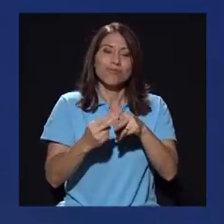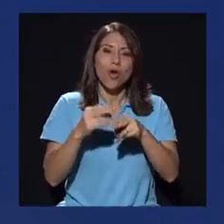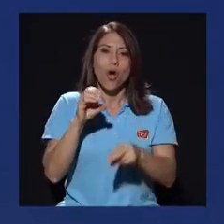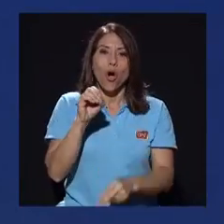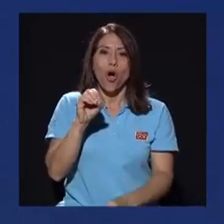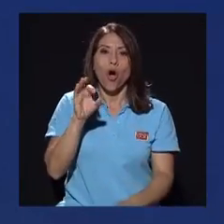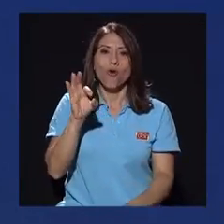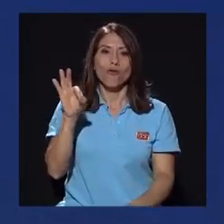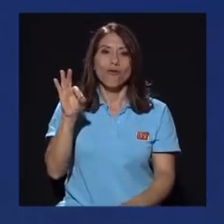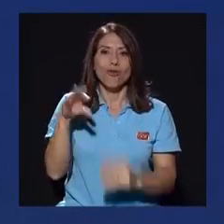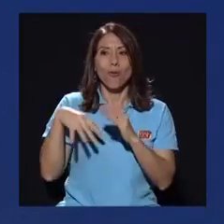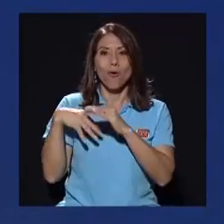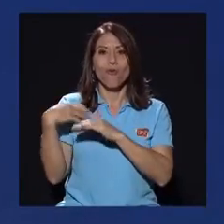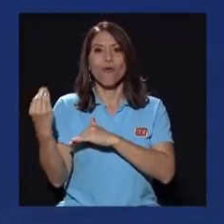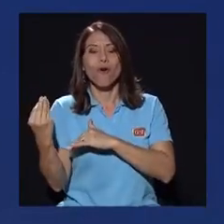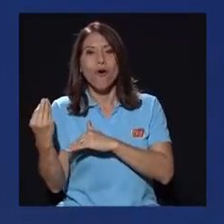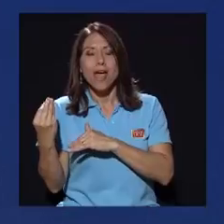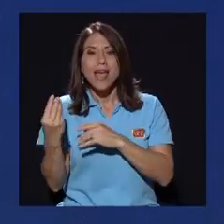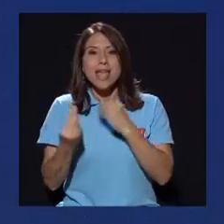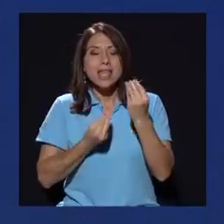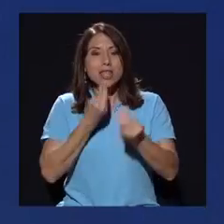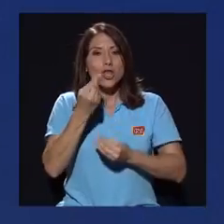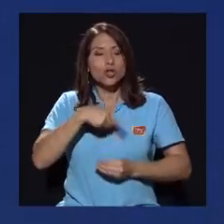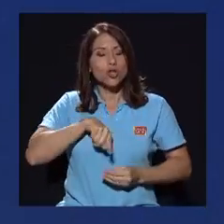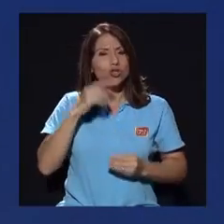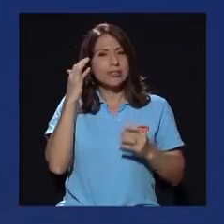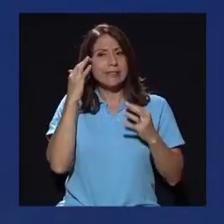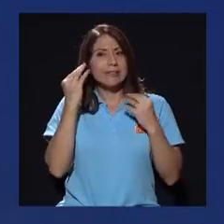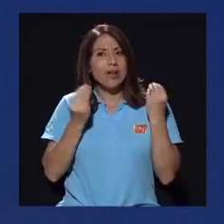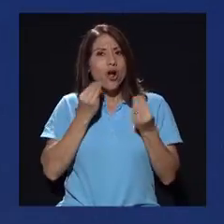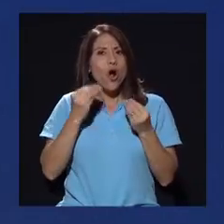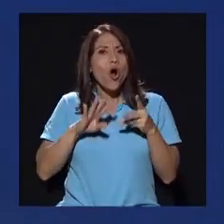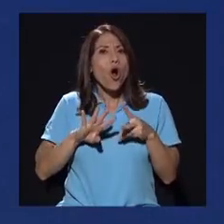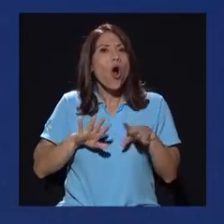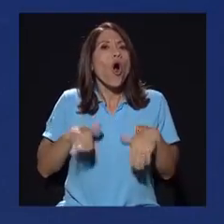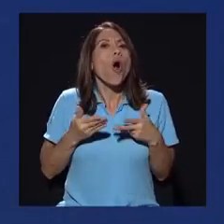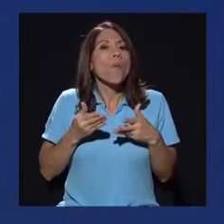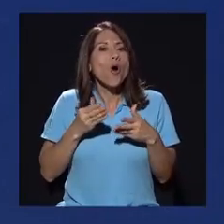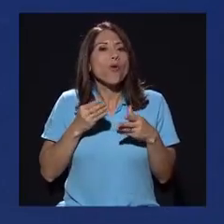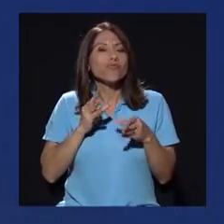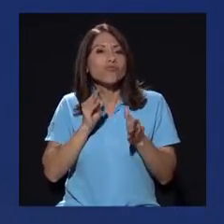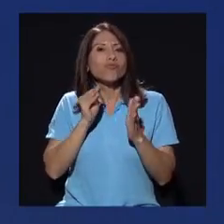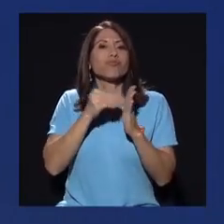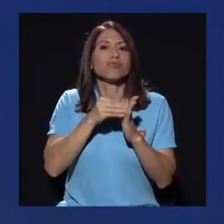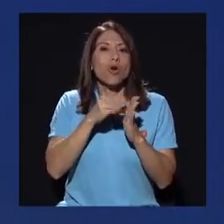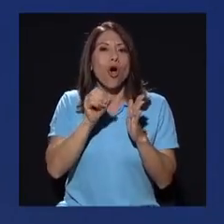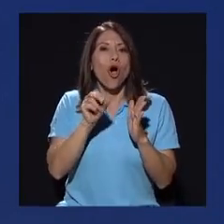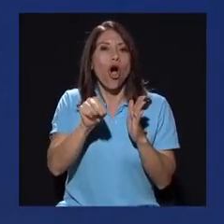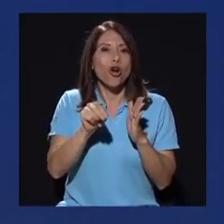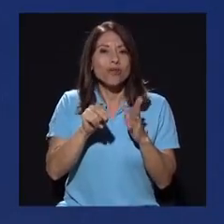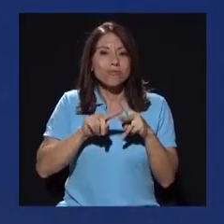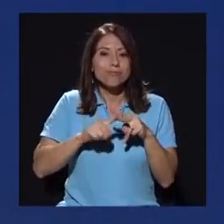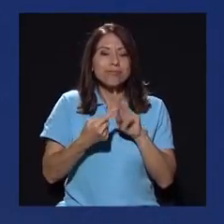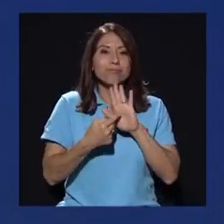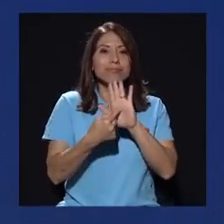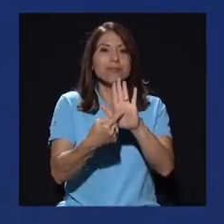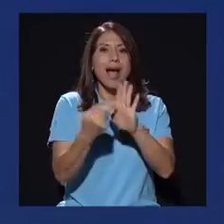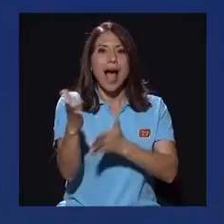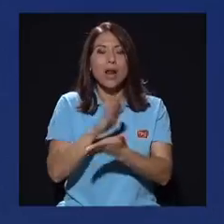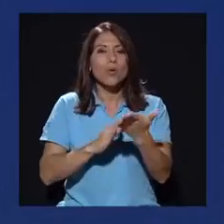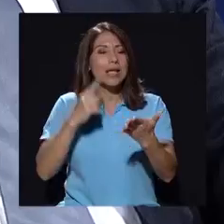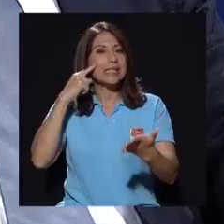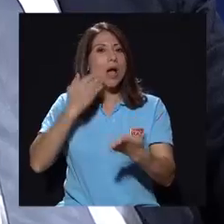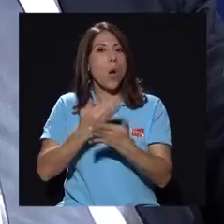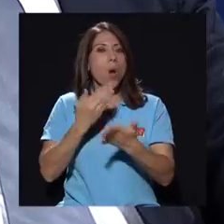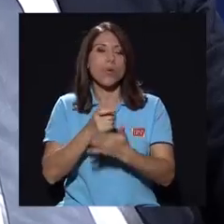¿verdad? Y pues nuestra gran preocupación era cómo ponemos eso en on, porque algunas de esas informaciones eran muy difíciles de